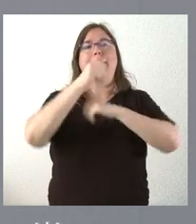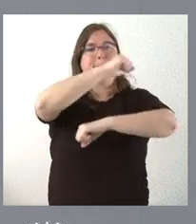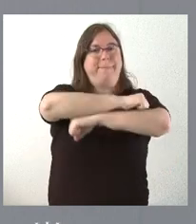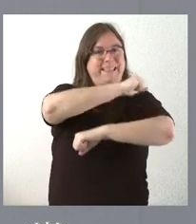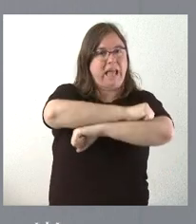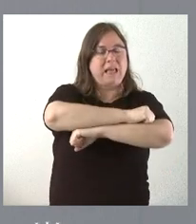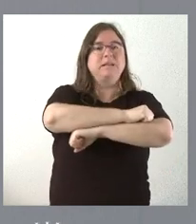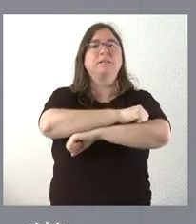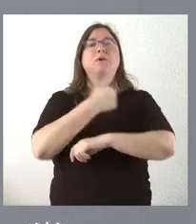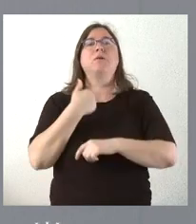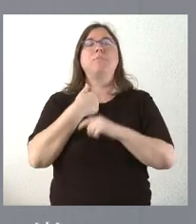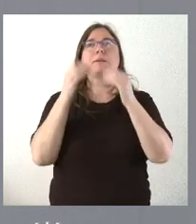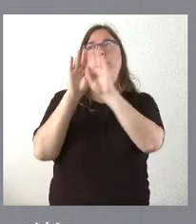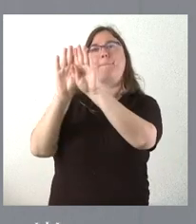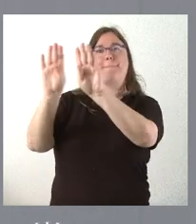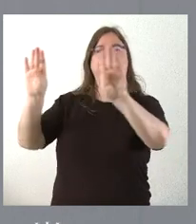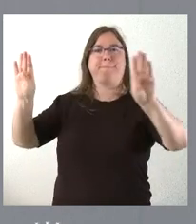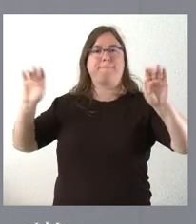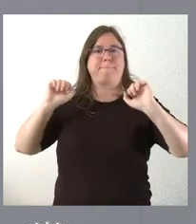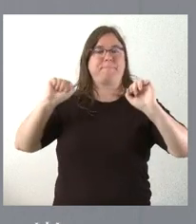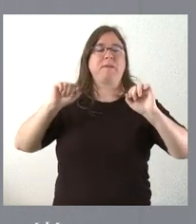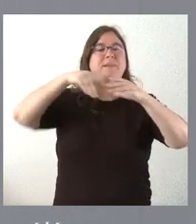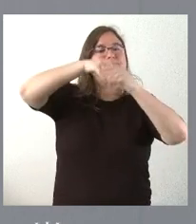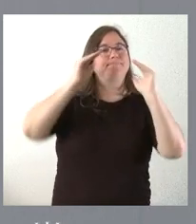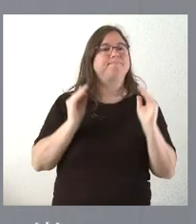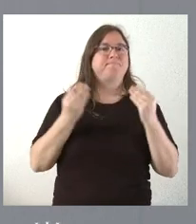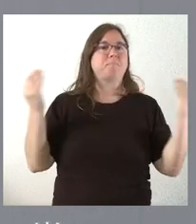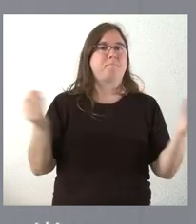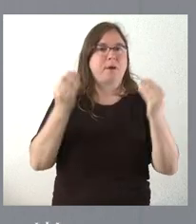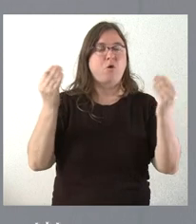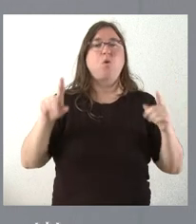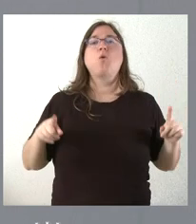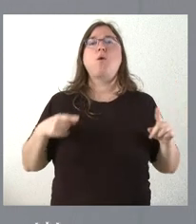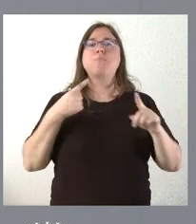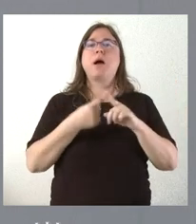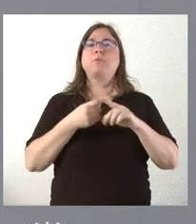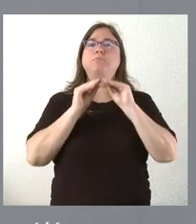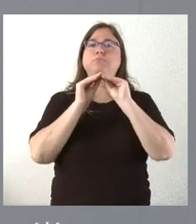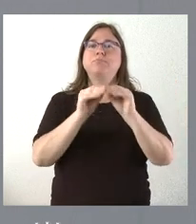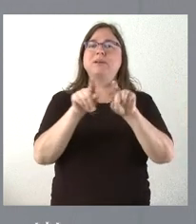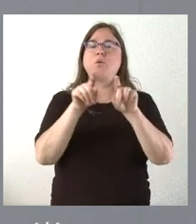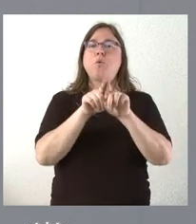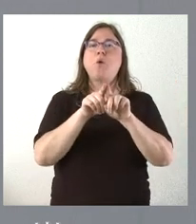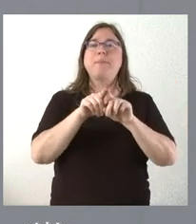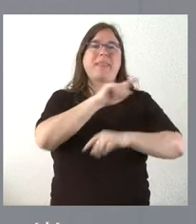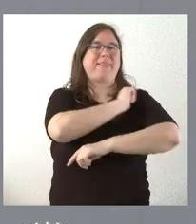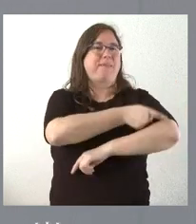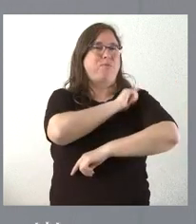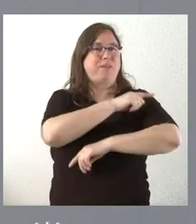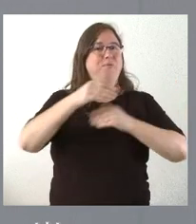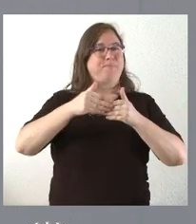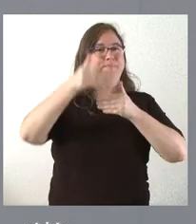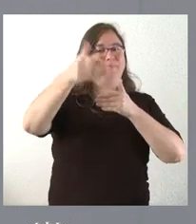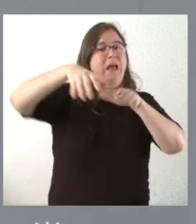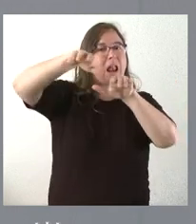se mejorará el aislamiento, así como las condiciones de habitabilidad y confort. Y, por otro lado, se intervendrá en el polideportivo, ubicado junto